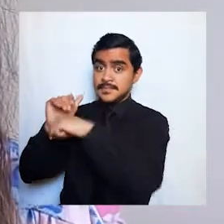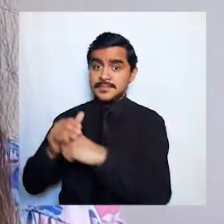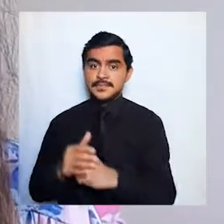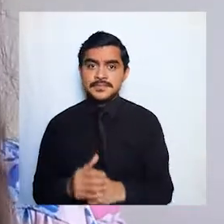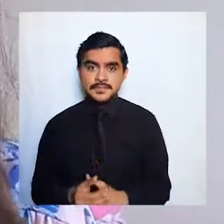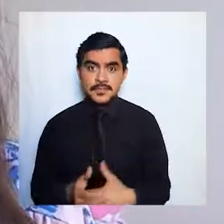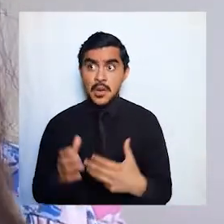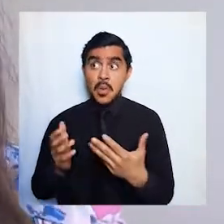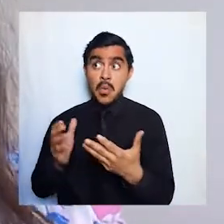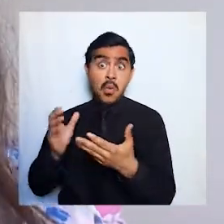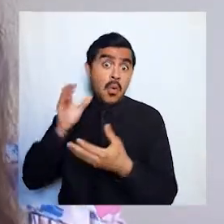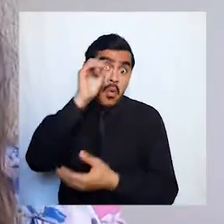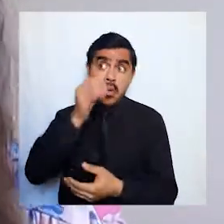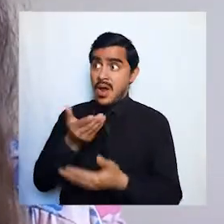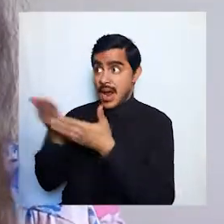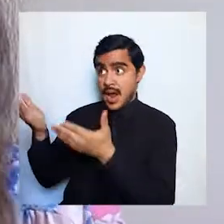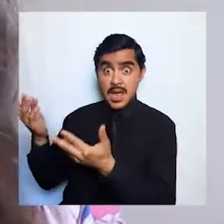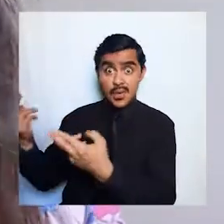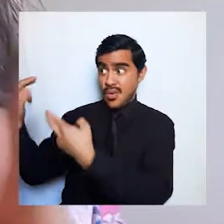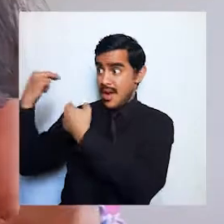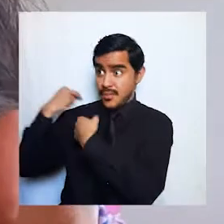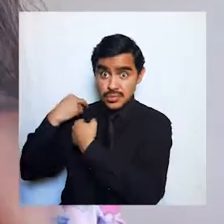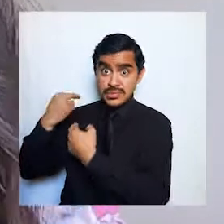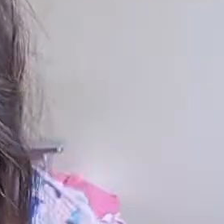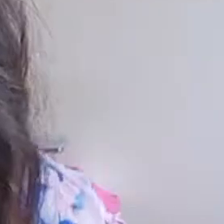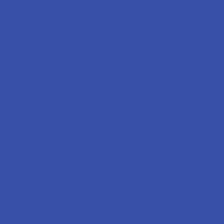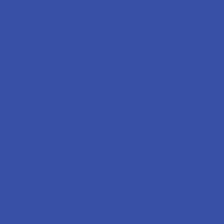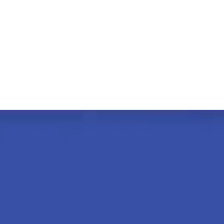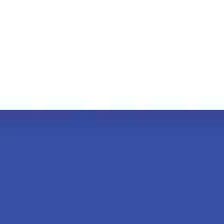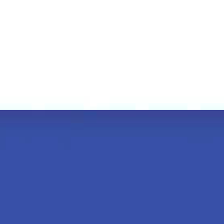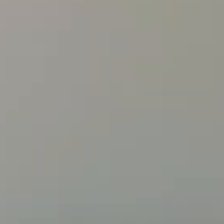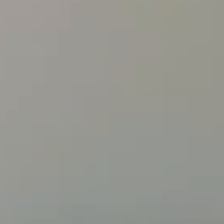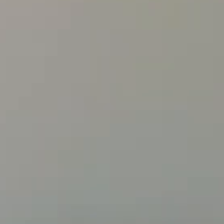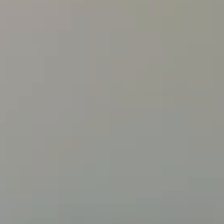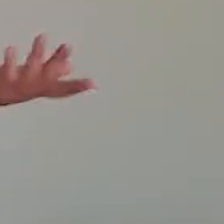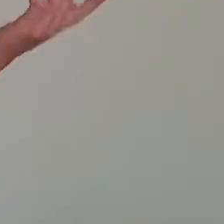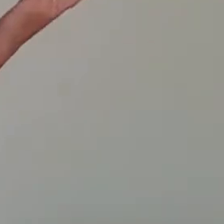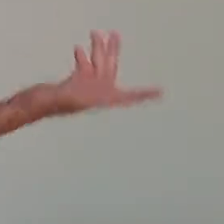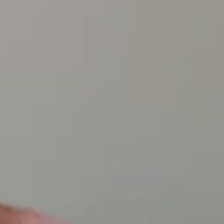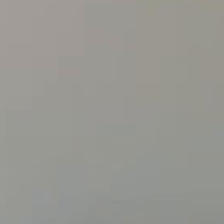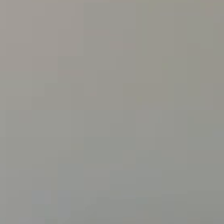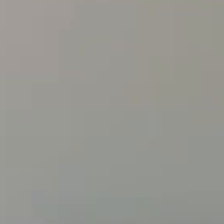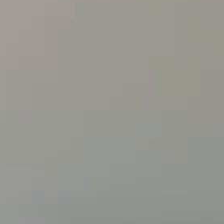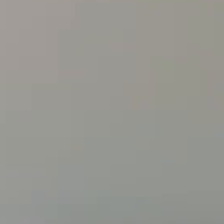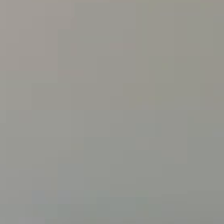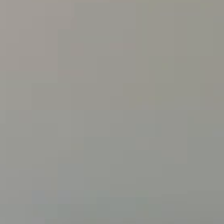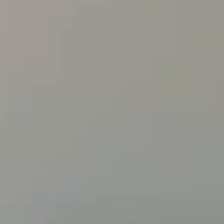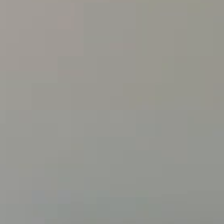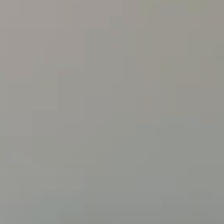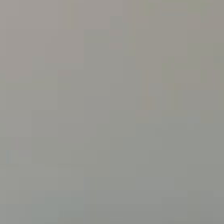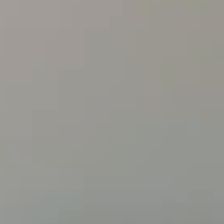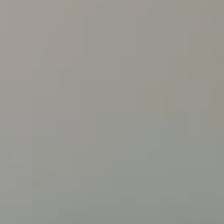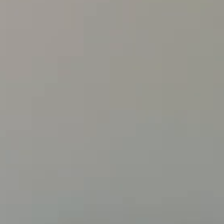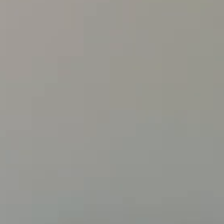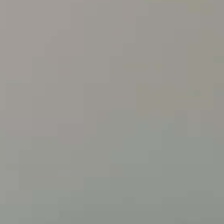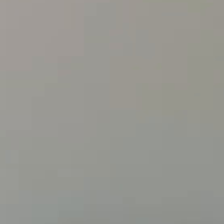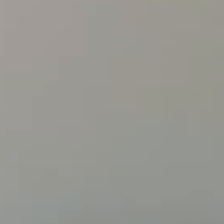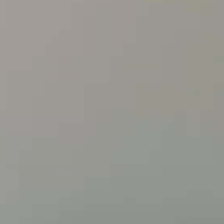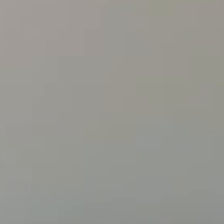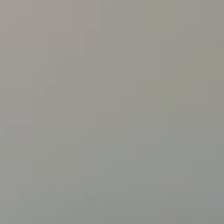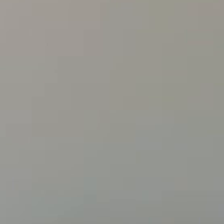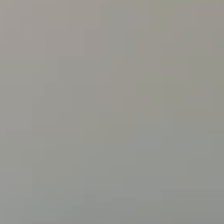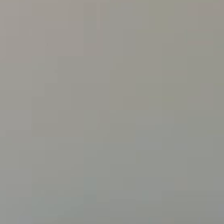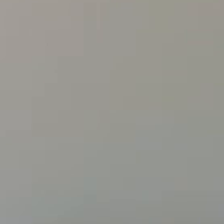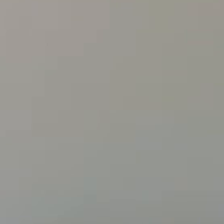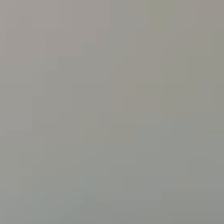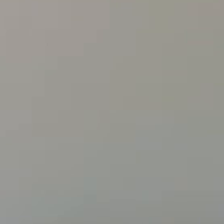papás o las personas que velen por vos permiso ahora que es lo que necesitas para poder hacer fotografías